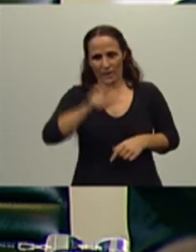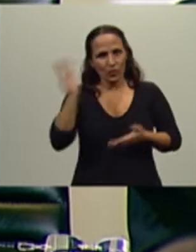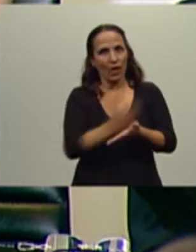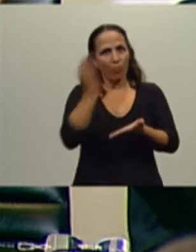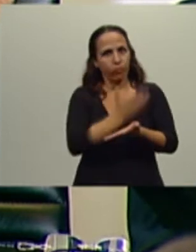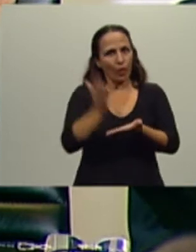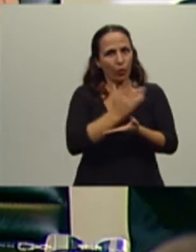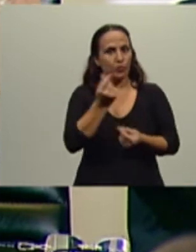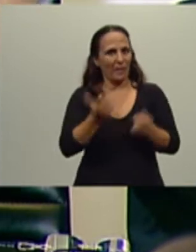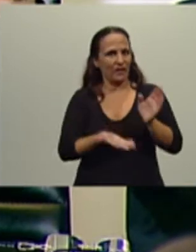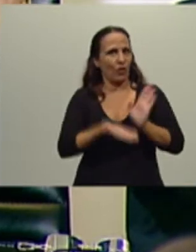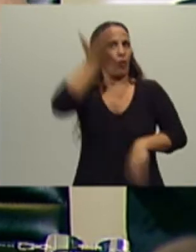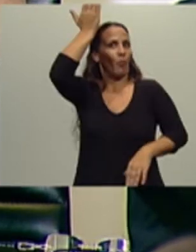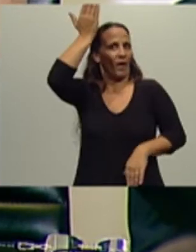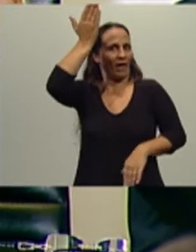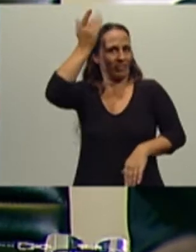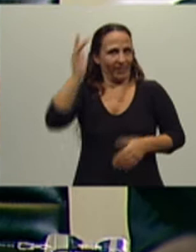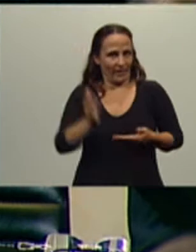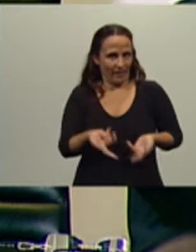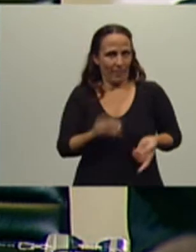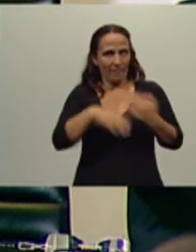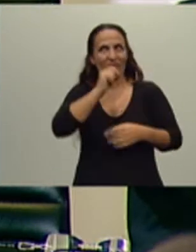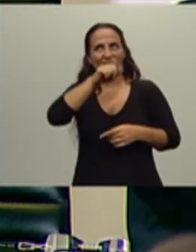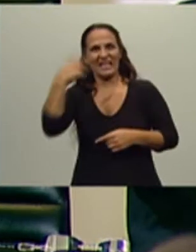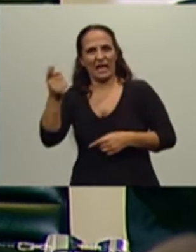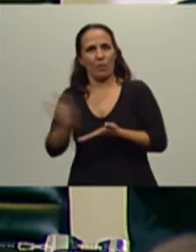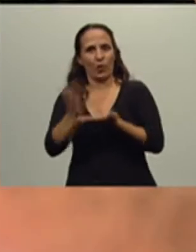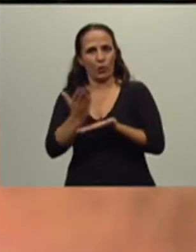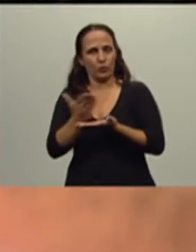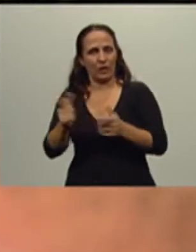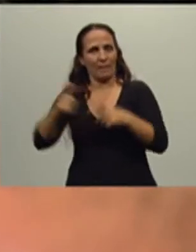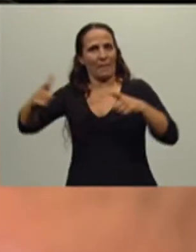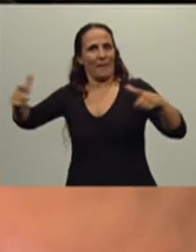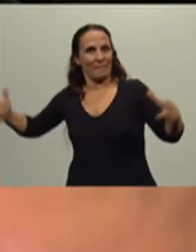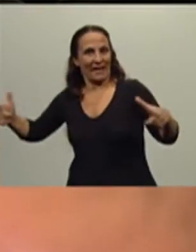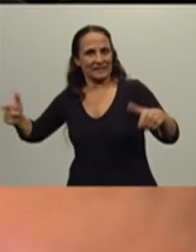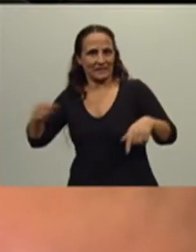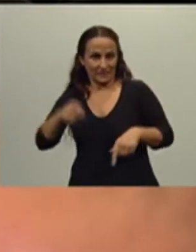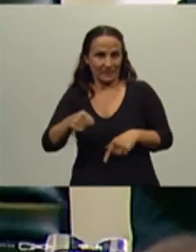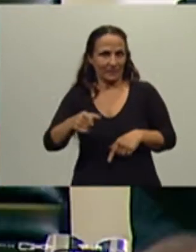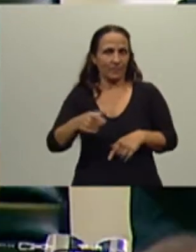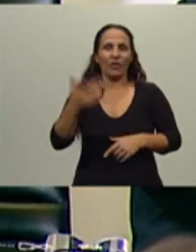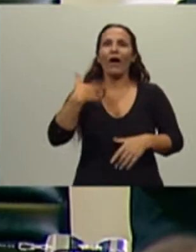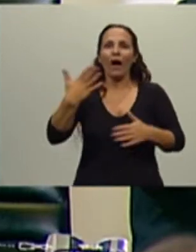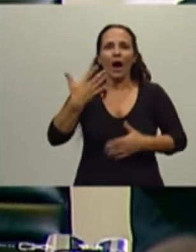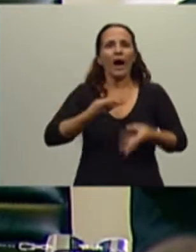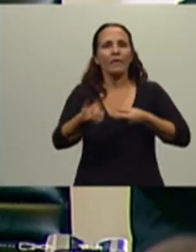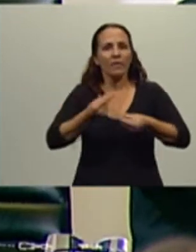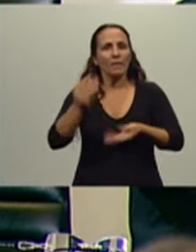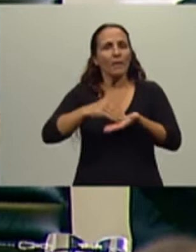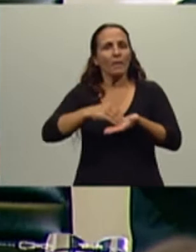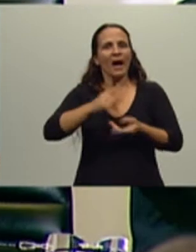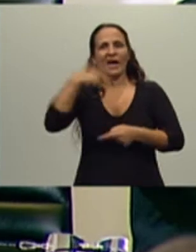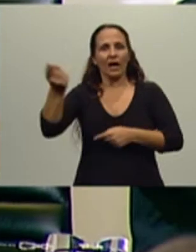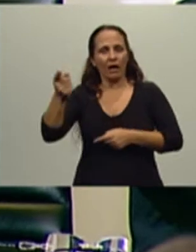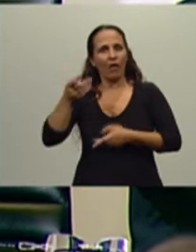aumentar el precio que producir más porque hay mucha más demanda asegurada qué oferta, entonces para qué va a